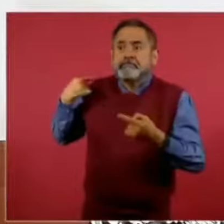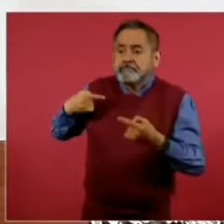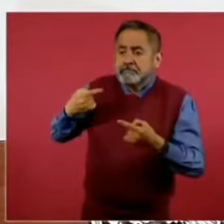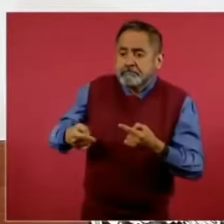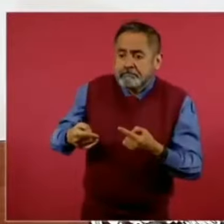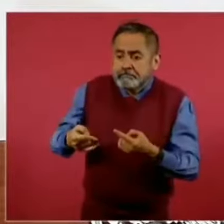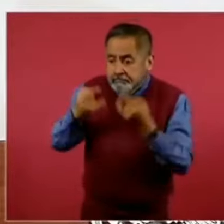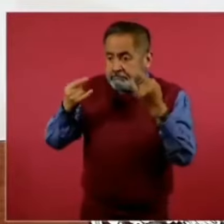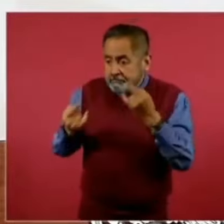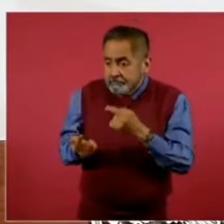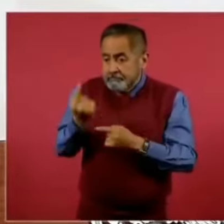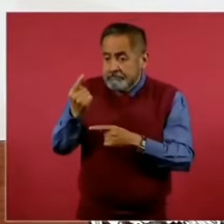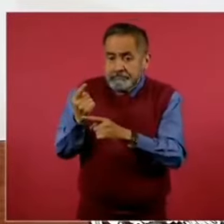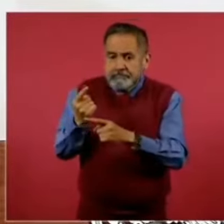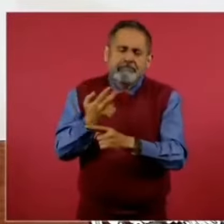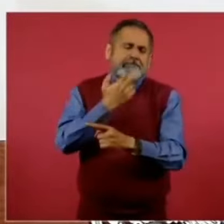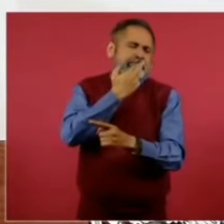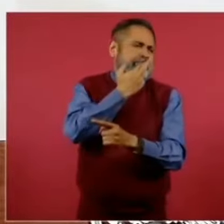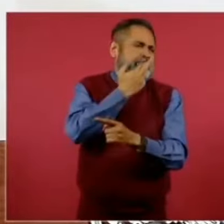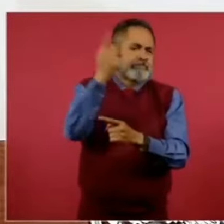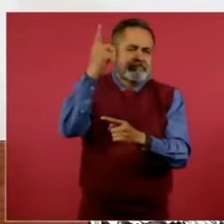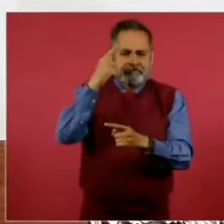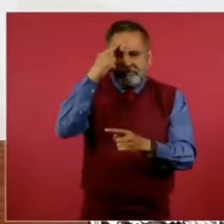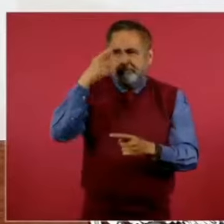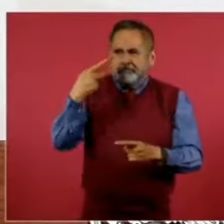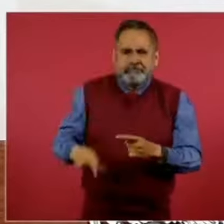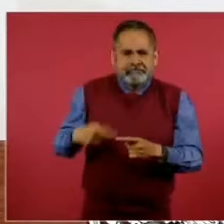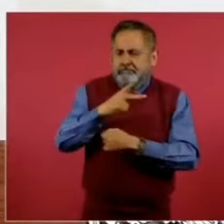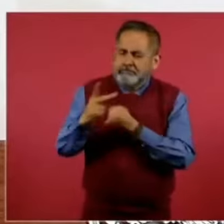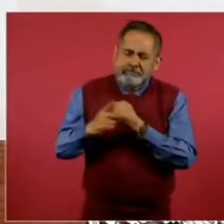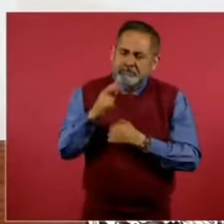esta circunstancia a nuestro país. Gracias.